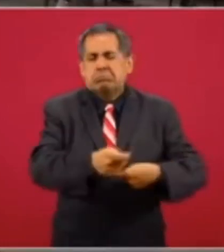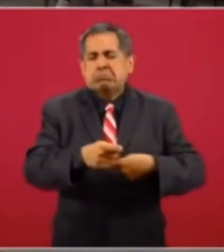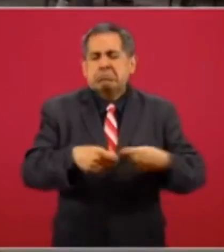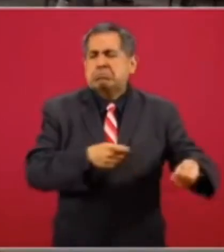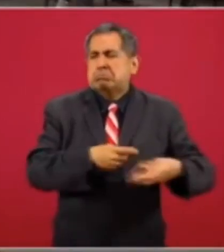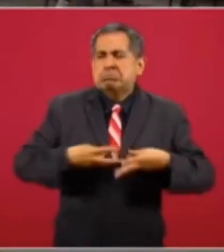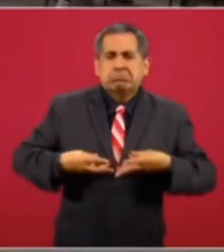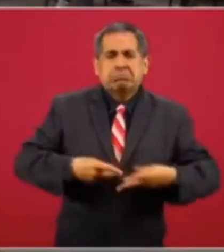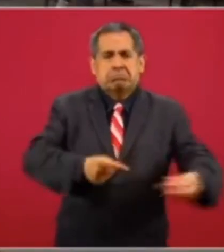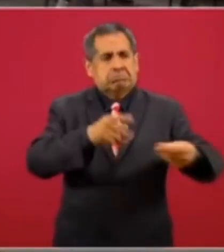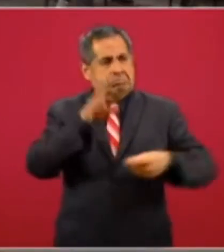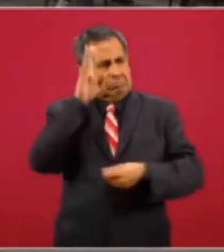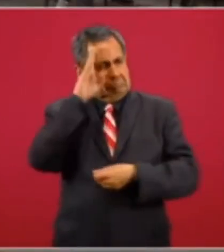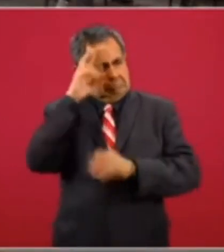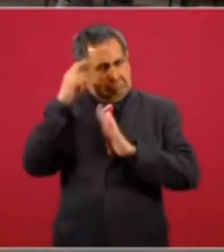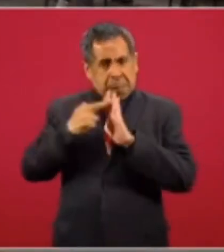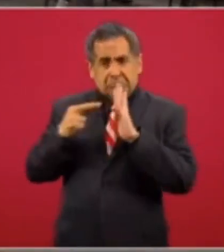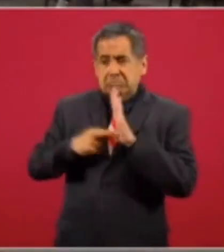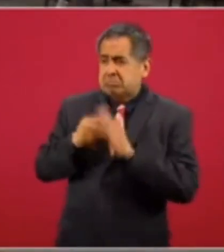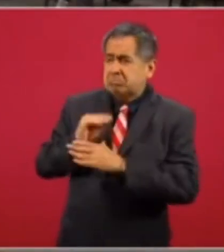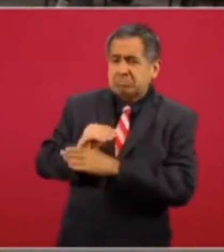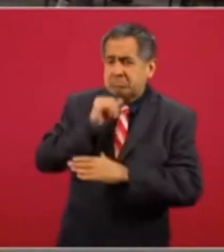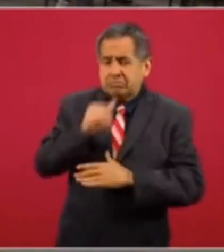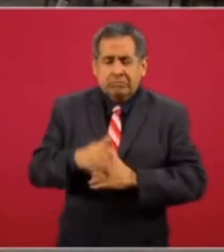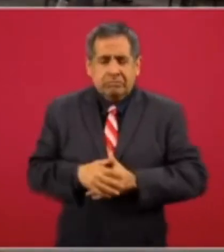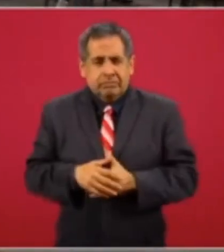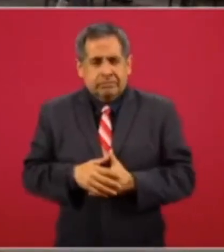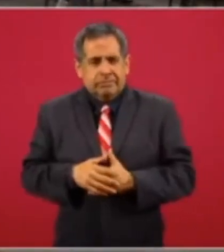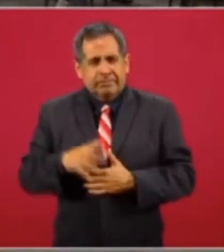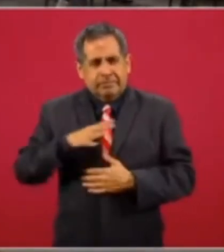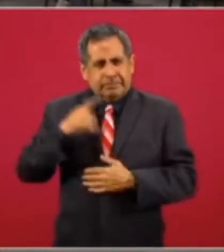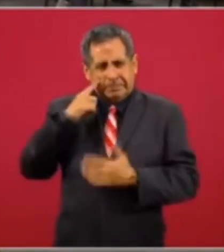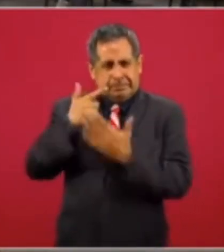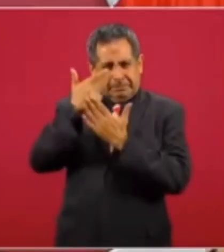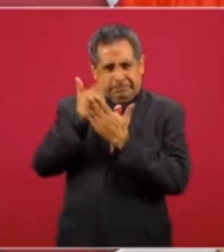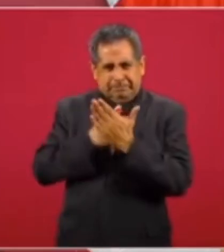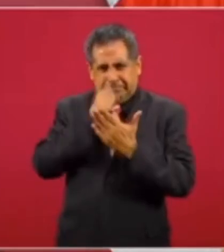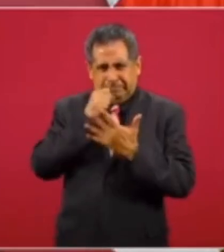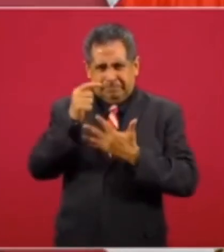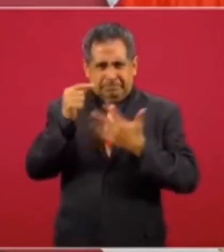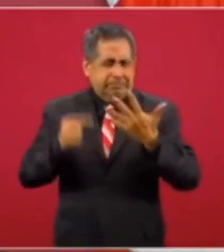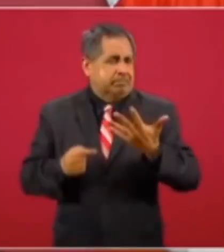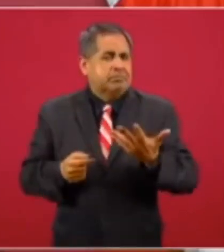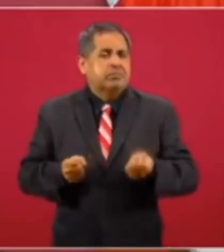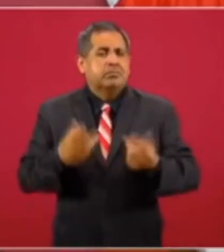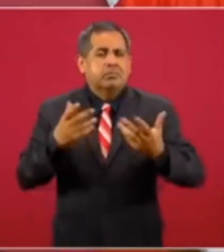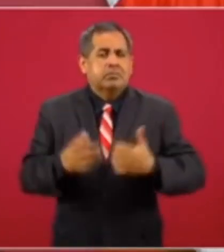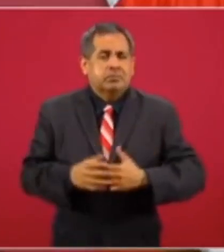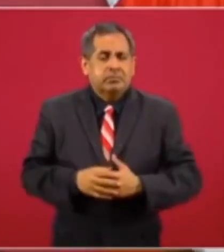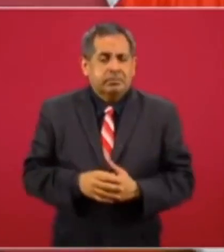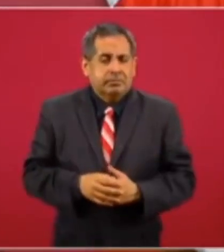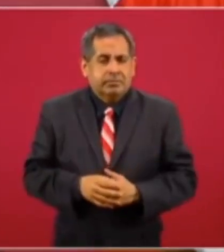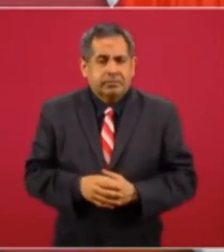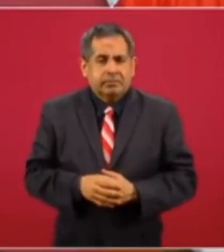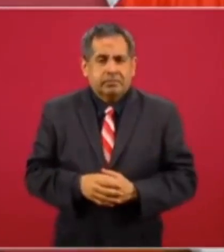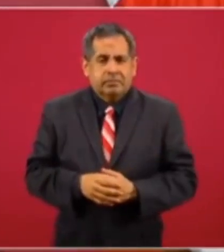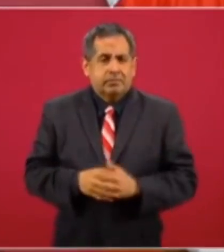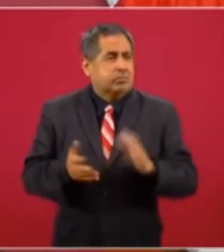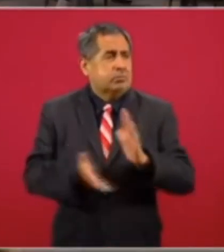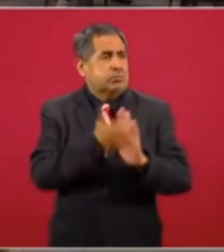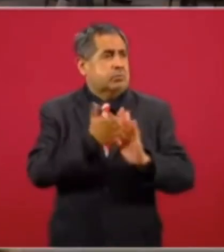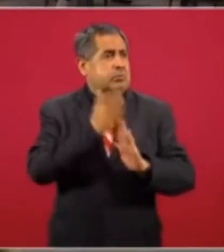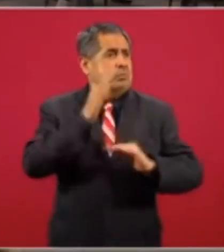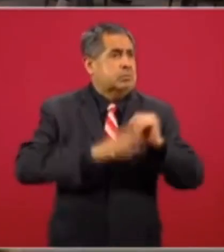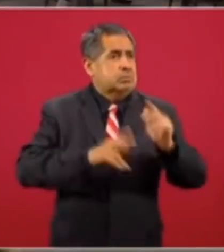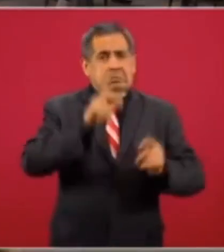gobierno federal hay una lista por aquí en la otra de las obras que